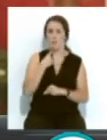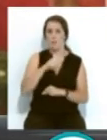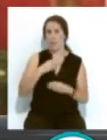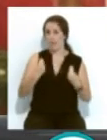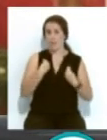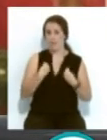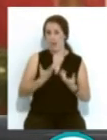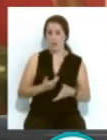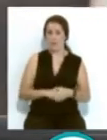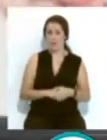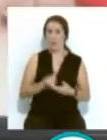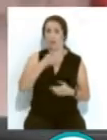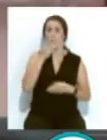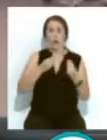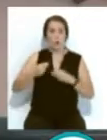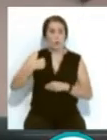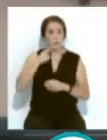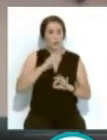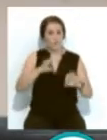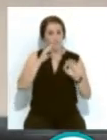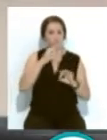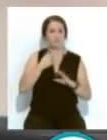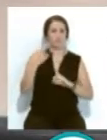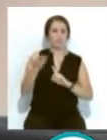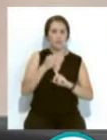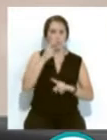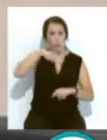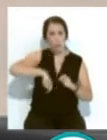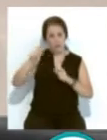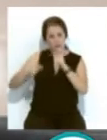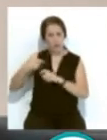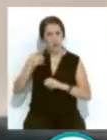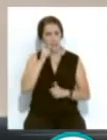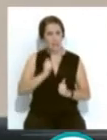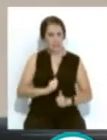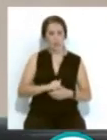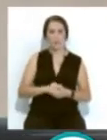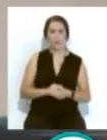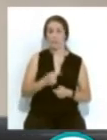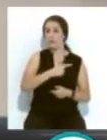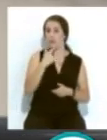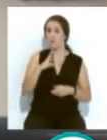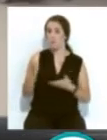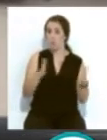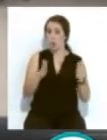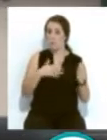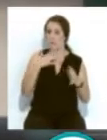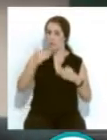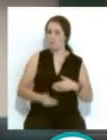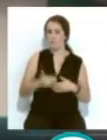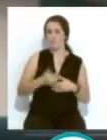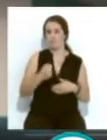de vidas... ...con una altísima y particular incidencia entre los profesionales sanitarios. Este es un momento crucial